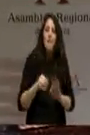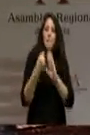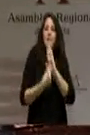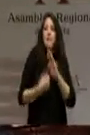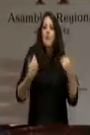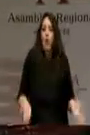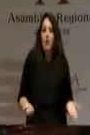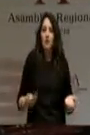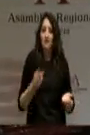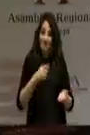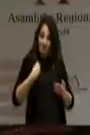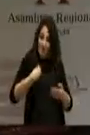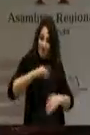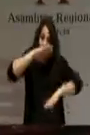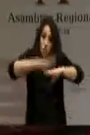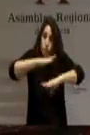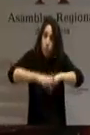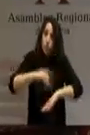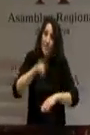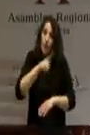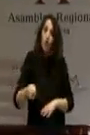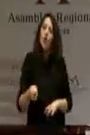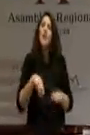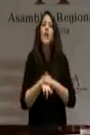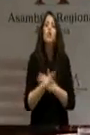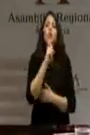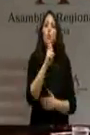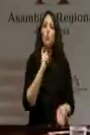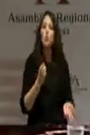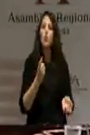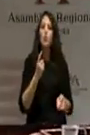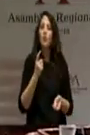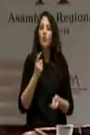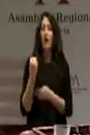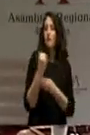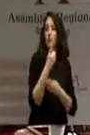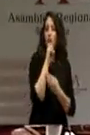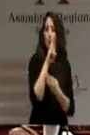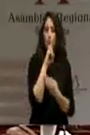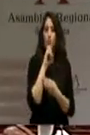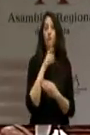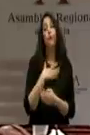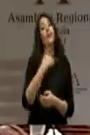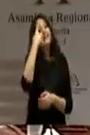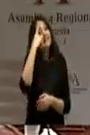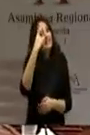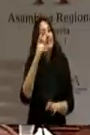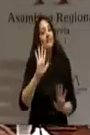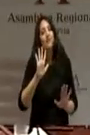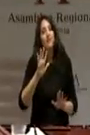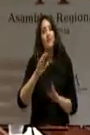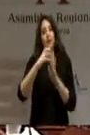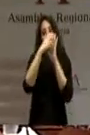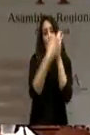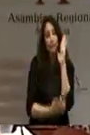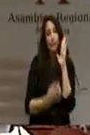Son esas las que piensa tomar, concretamente, con qué recursos. Porque le tengo que recordar que han caído las ayudas a la